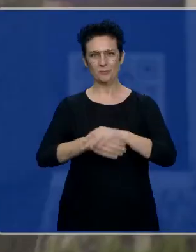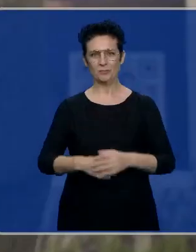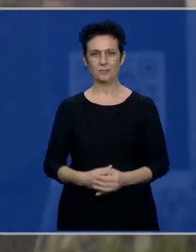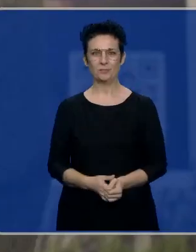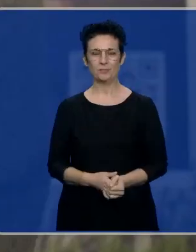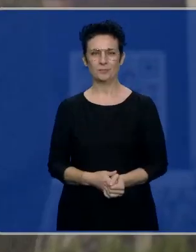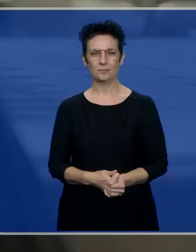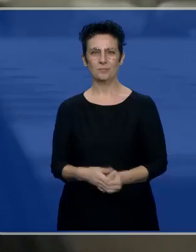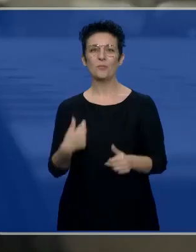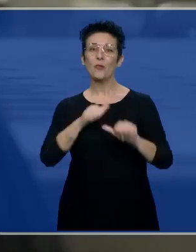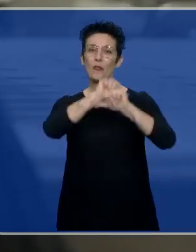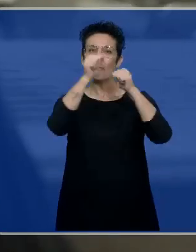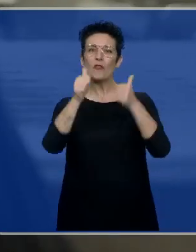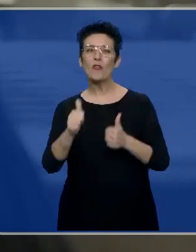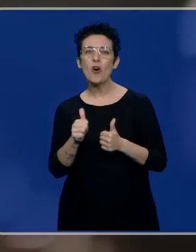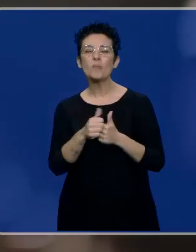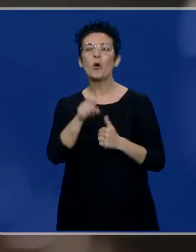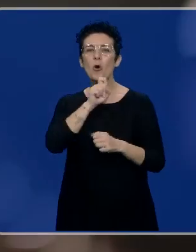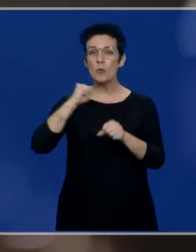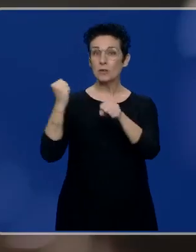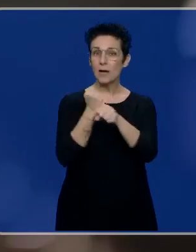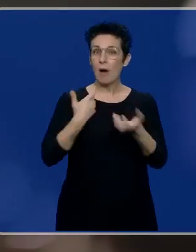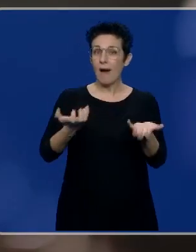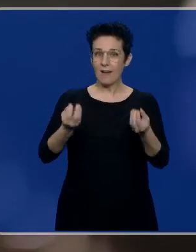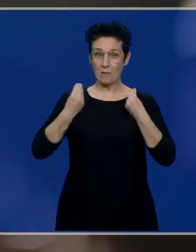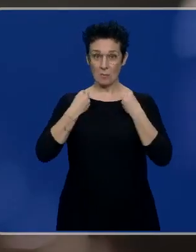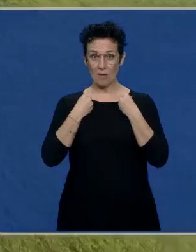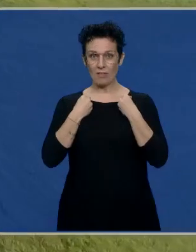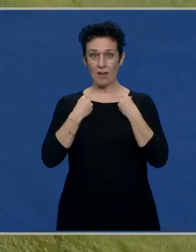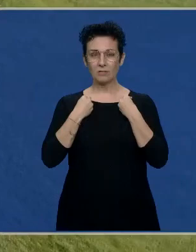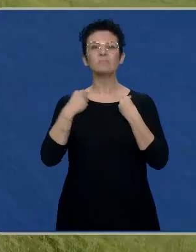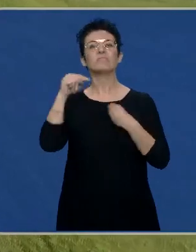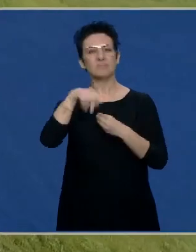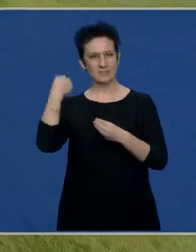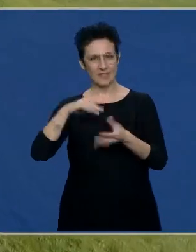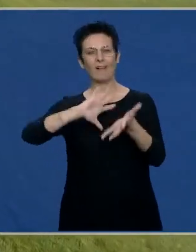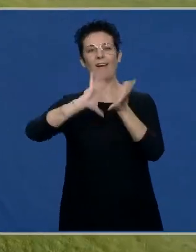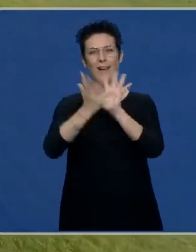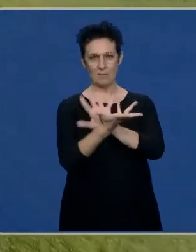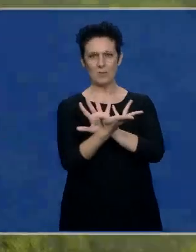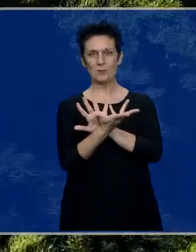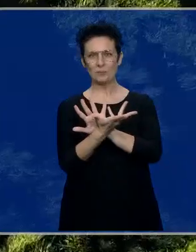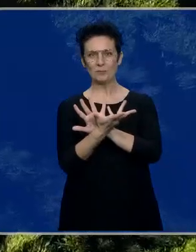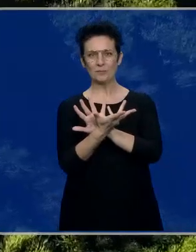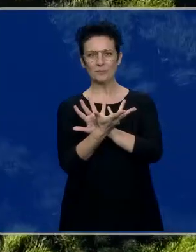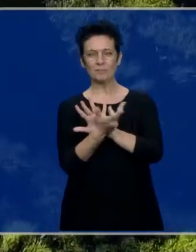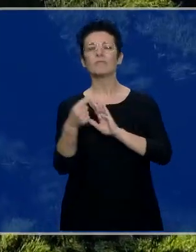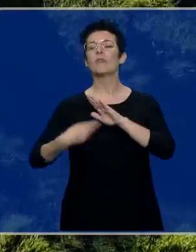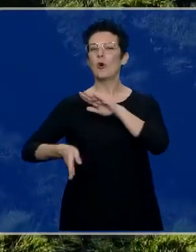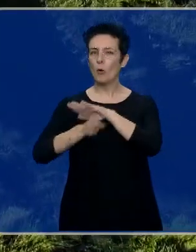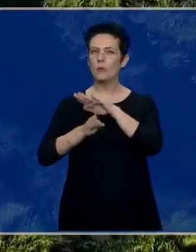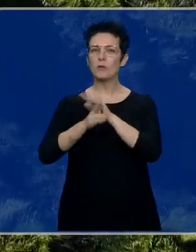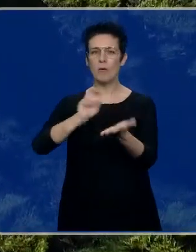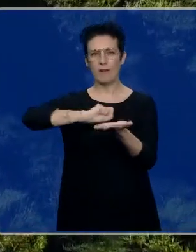La forma que tenemos de ganarnos la vida, de ganar en la vida, ha cambiado. Pero seguimos